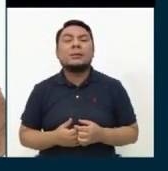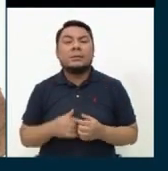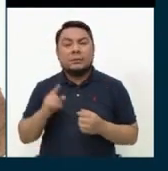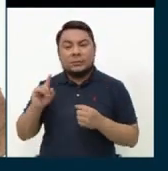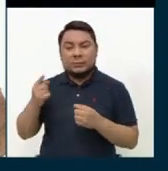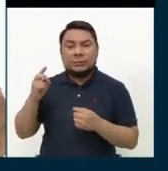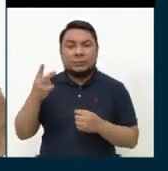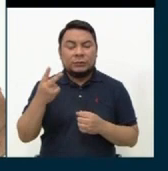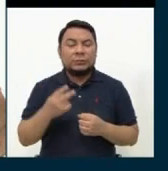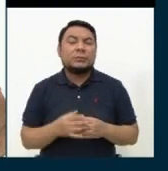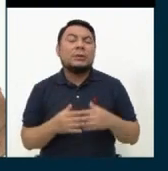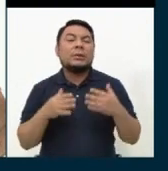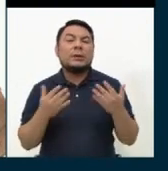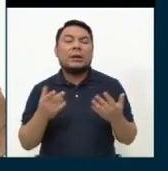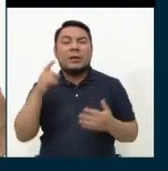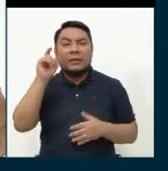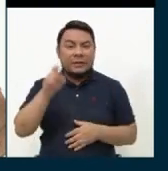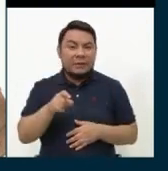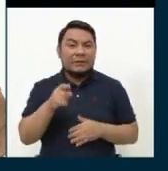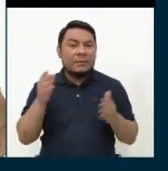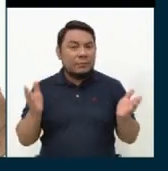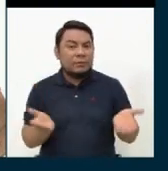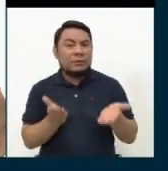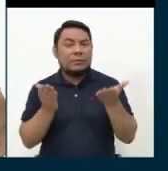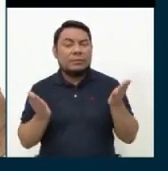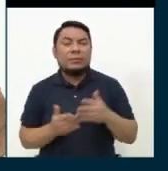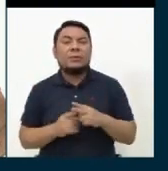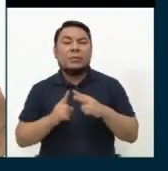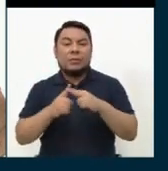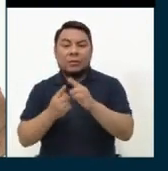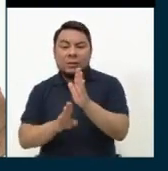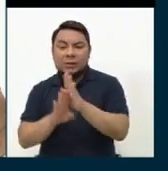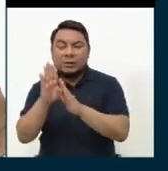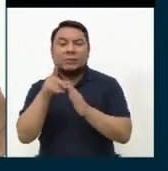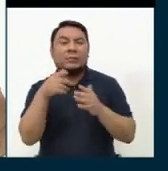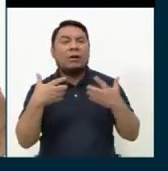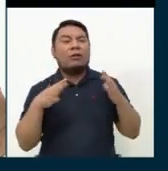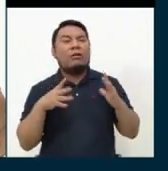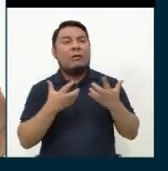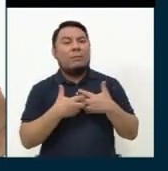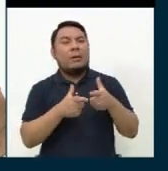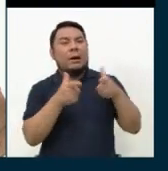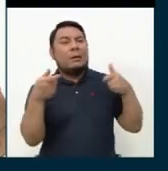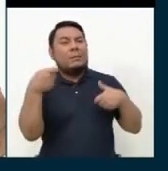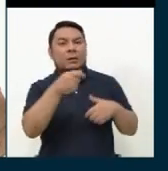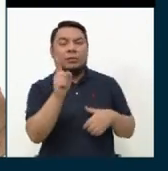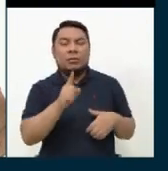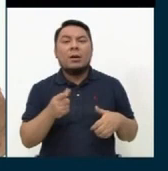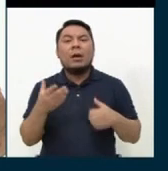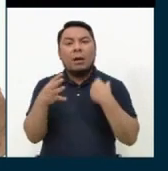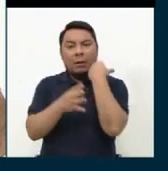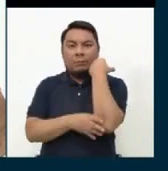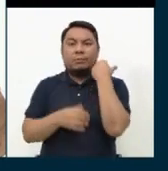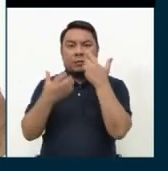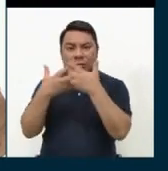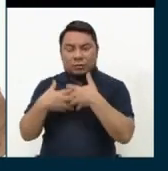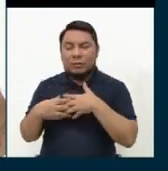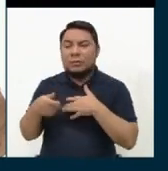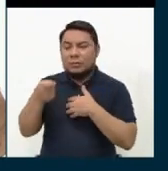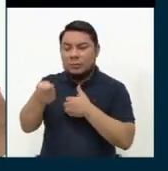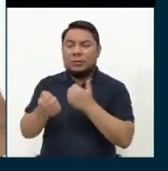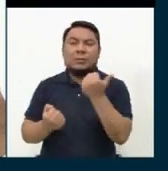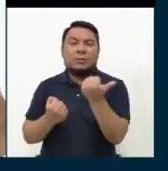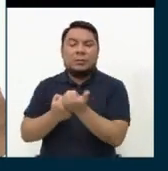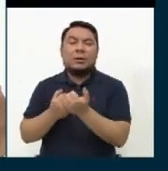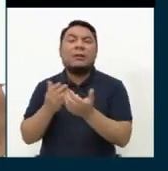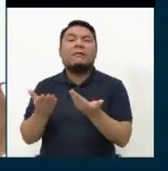Se debería promover un reactiva que no sea para los ricos, sino justamente para los más pobres. Facilitar los